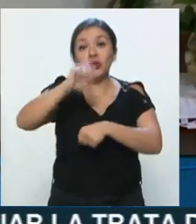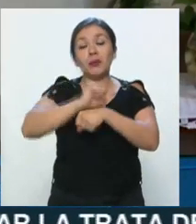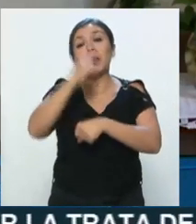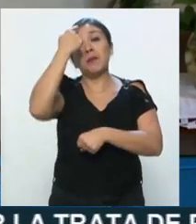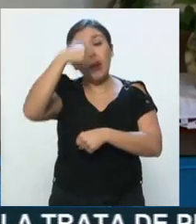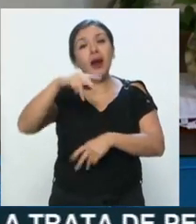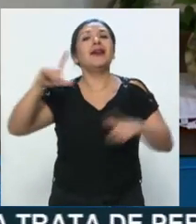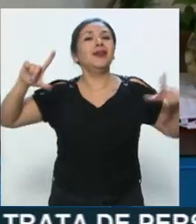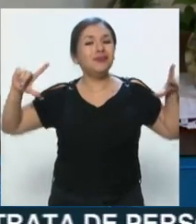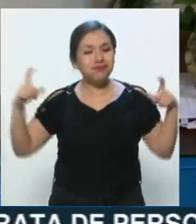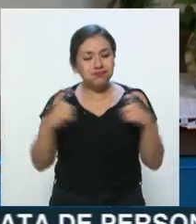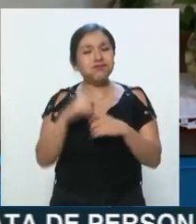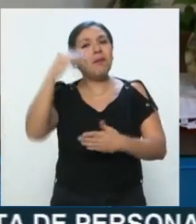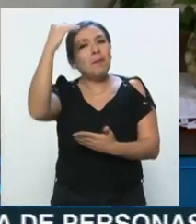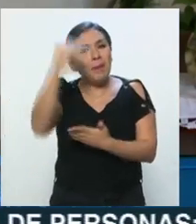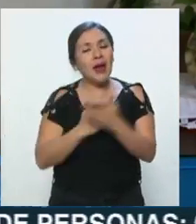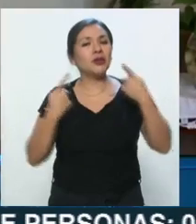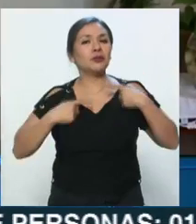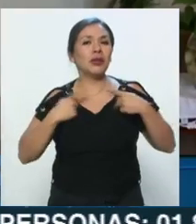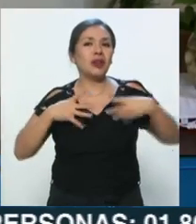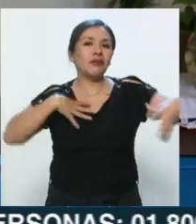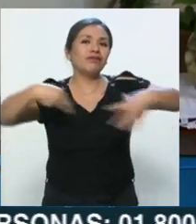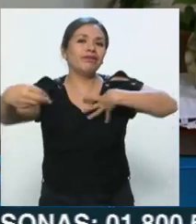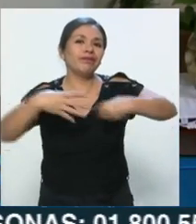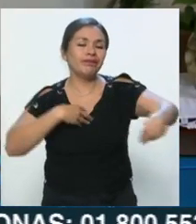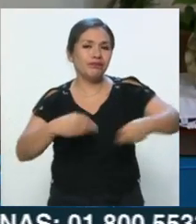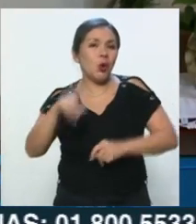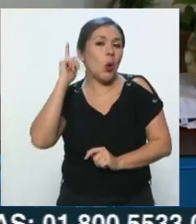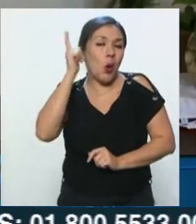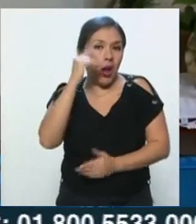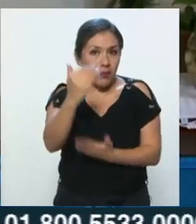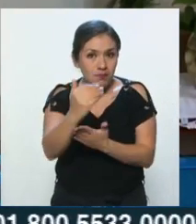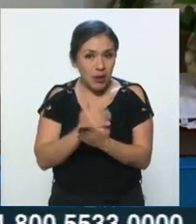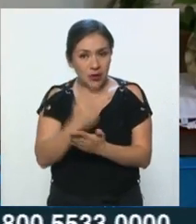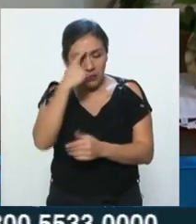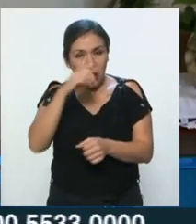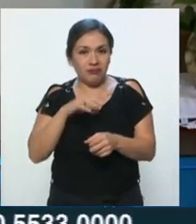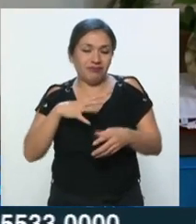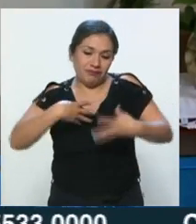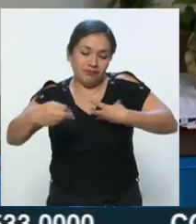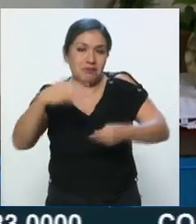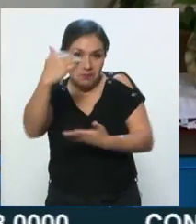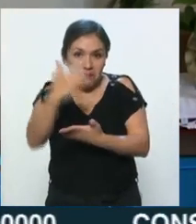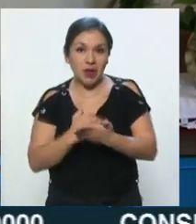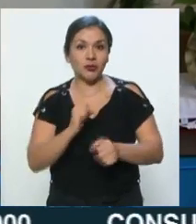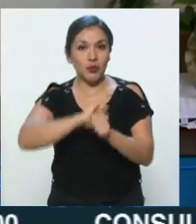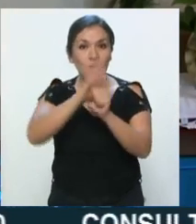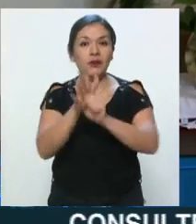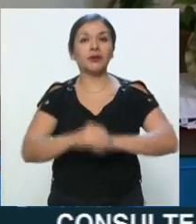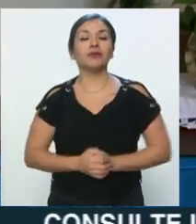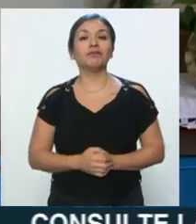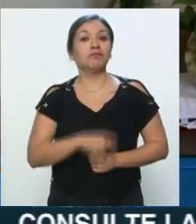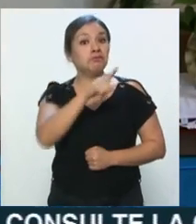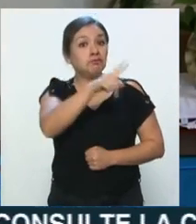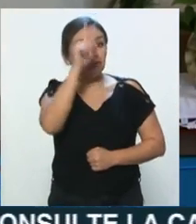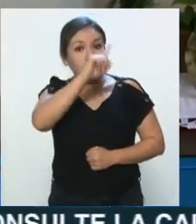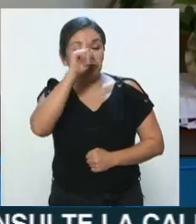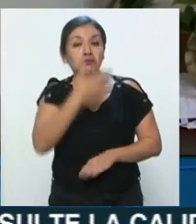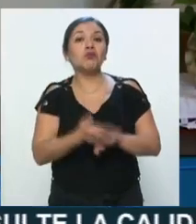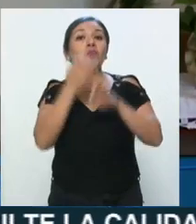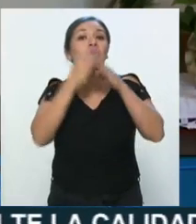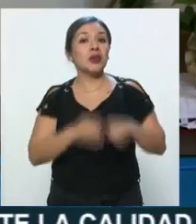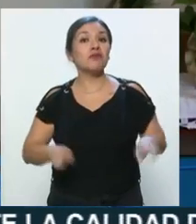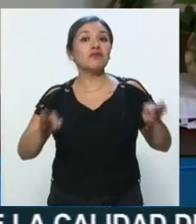y aplanar la famosa curva de velocidad de contagio del coronavirus. Pues muy importante las recomendaciones,